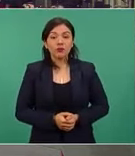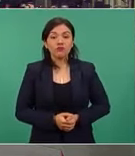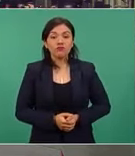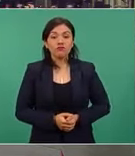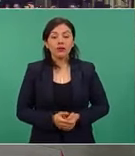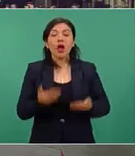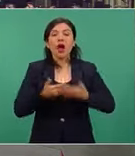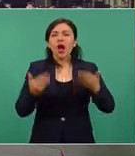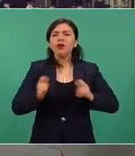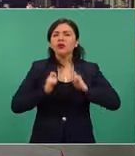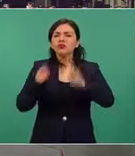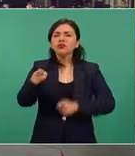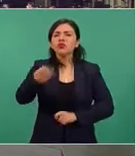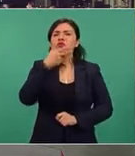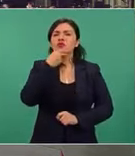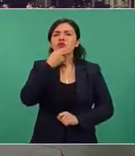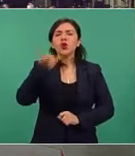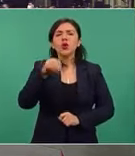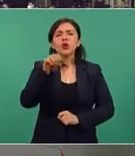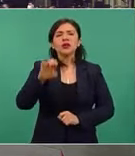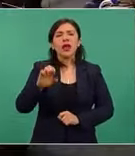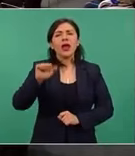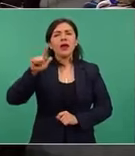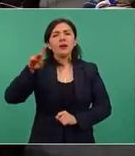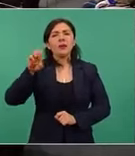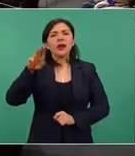Tiene la palabra José Alberto Hernández.